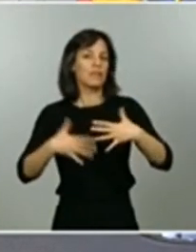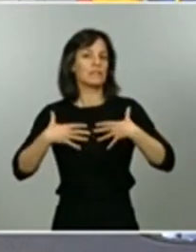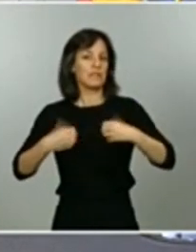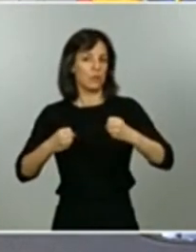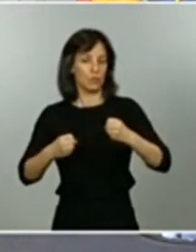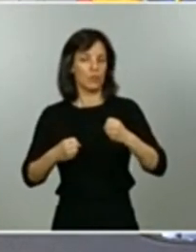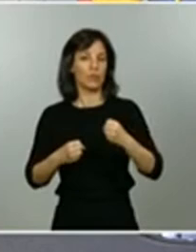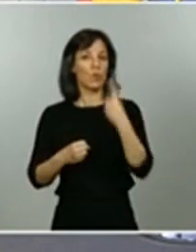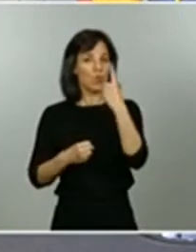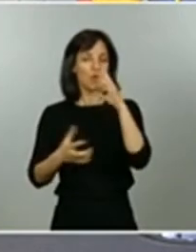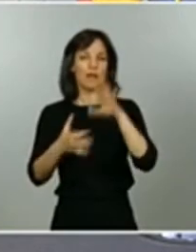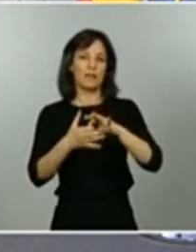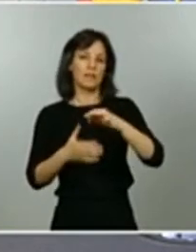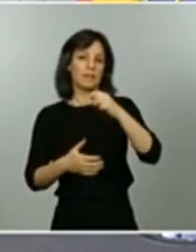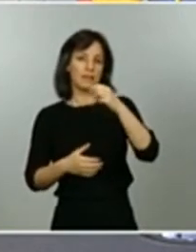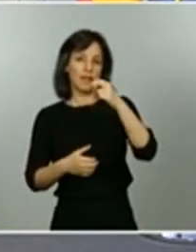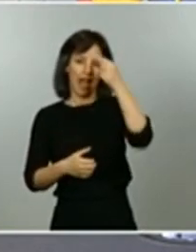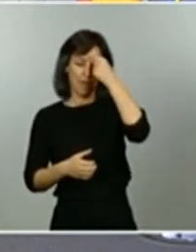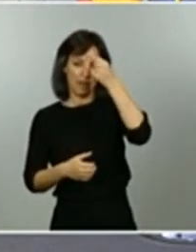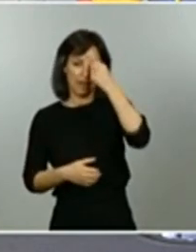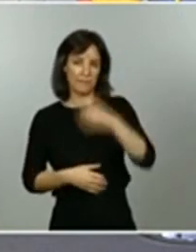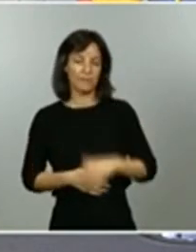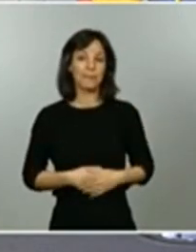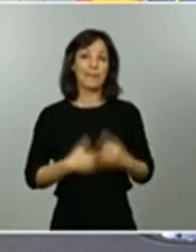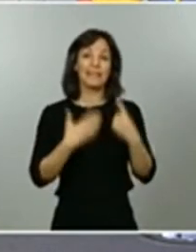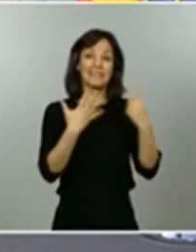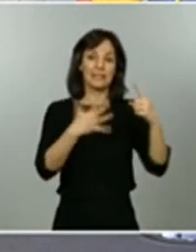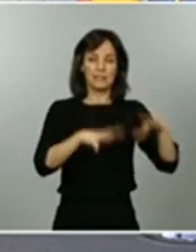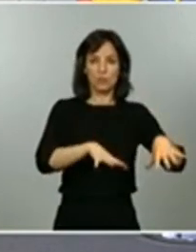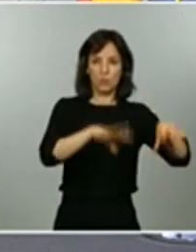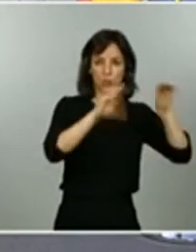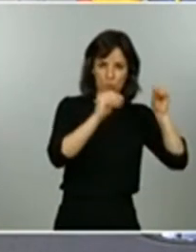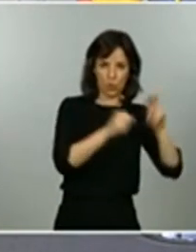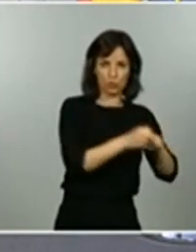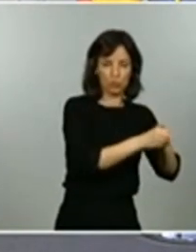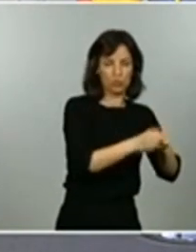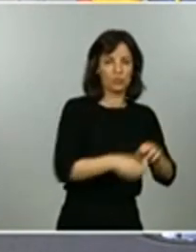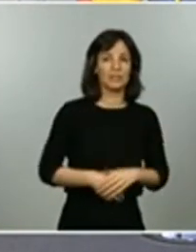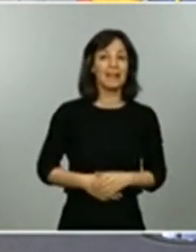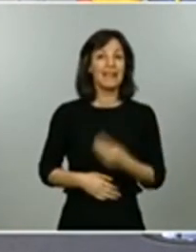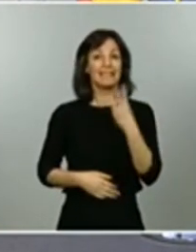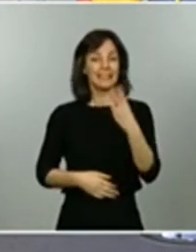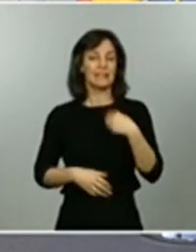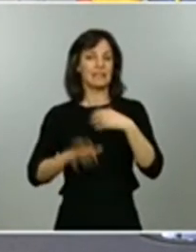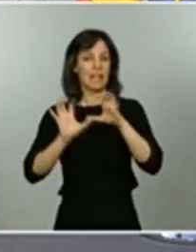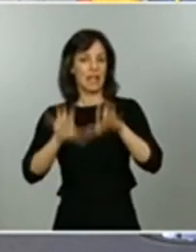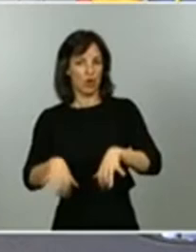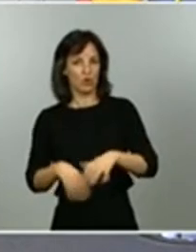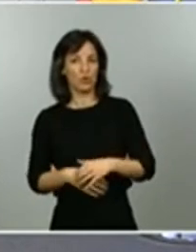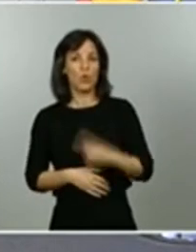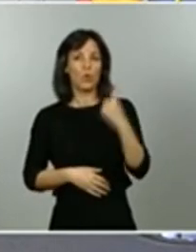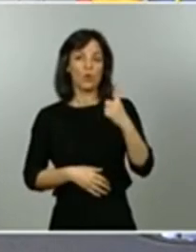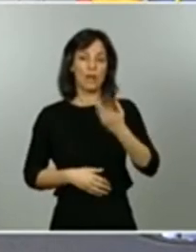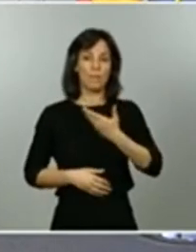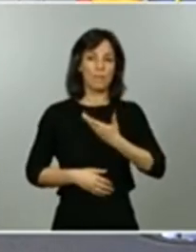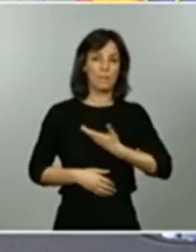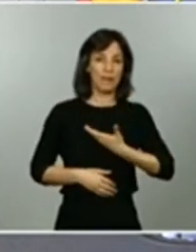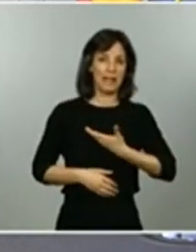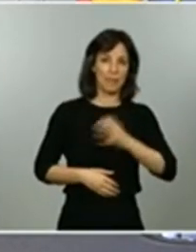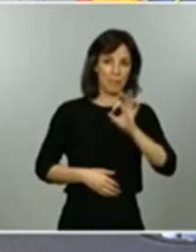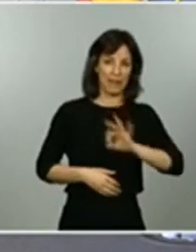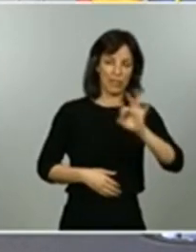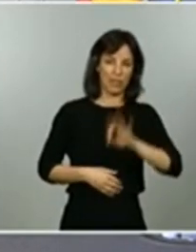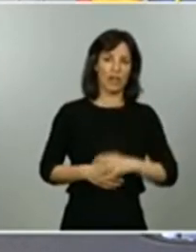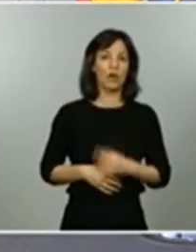a la provincia de Ávila seis a la provincia de Burgos tres a la provincia de León una a Palencia una a Salamanca tres a